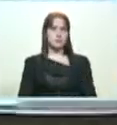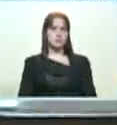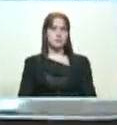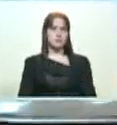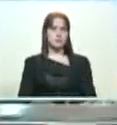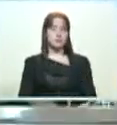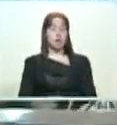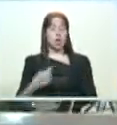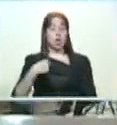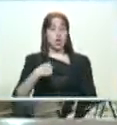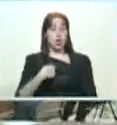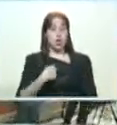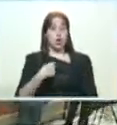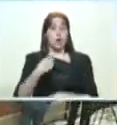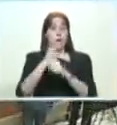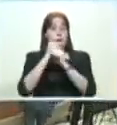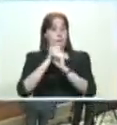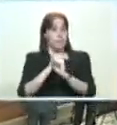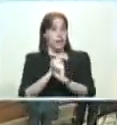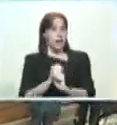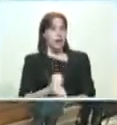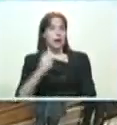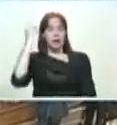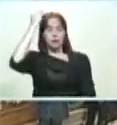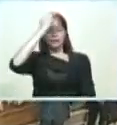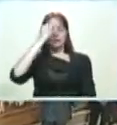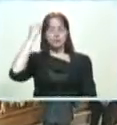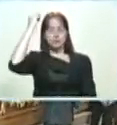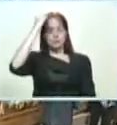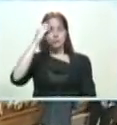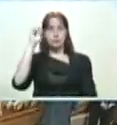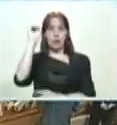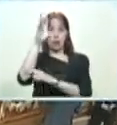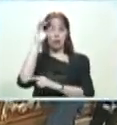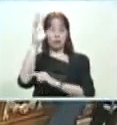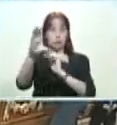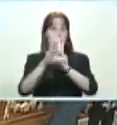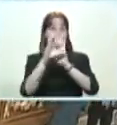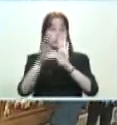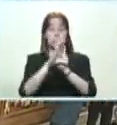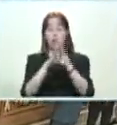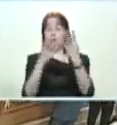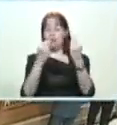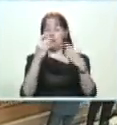Yo aspiro y espero de esta constituyente mucho